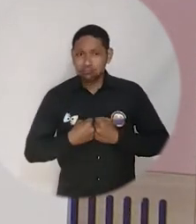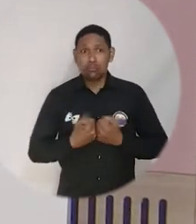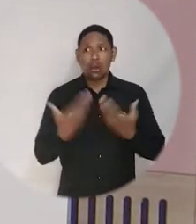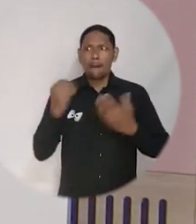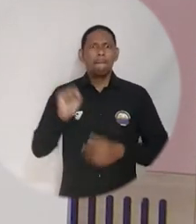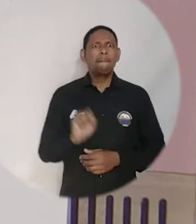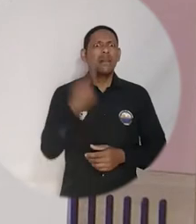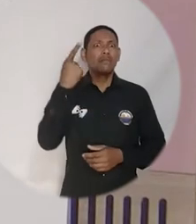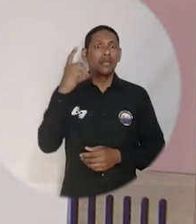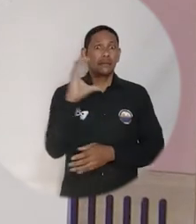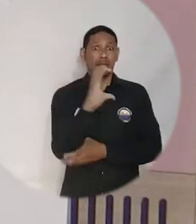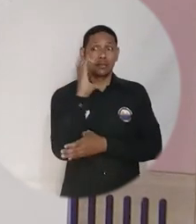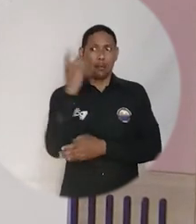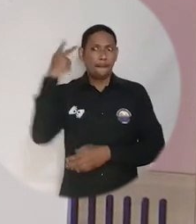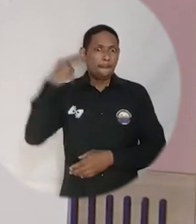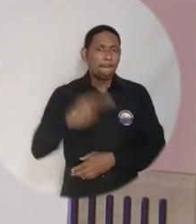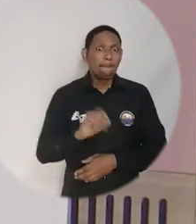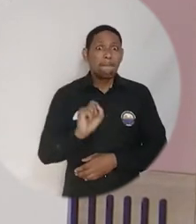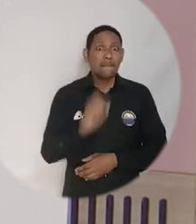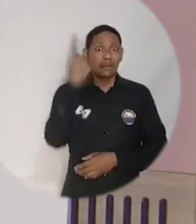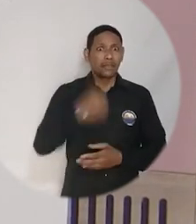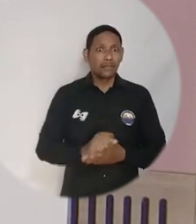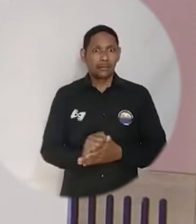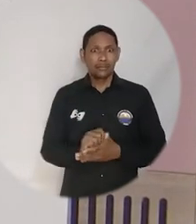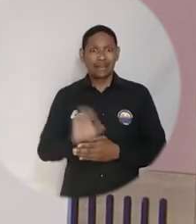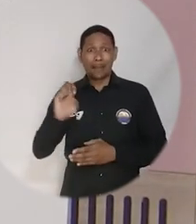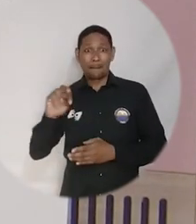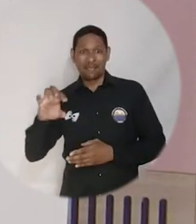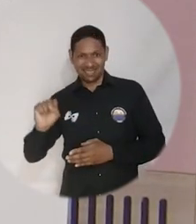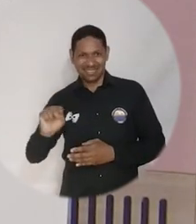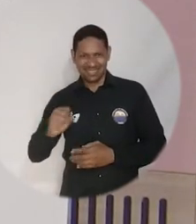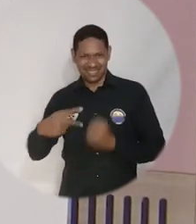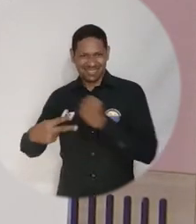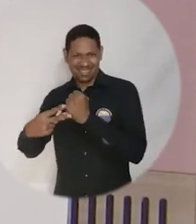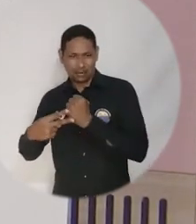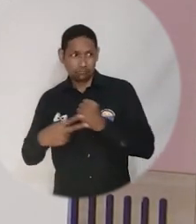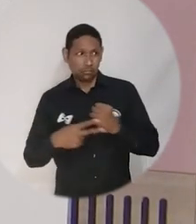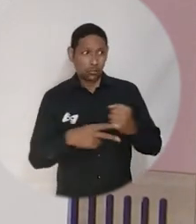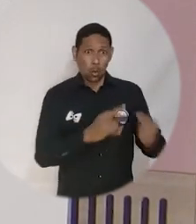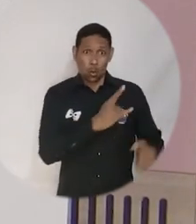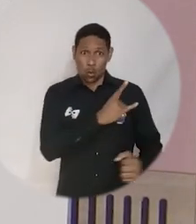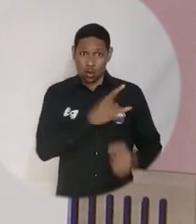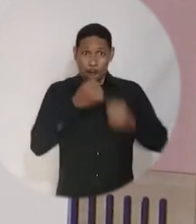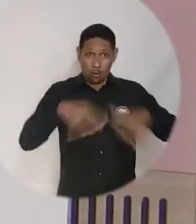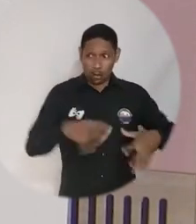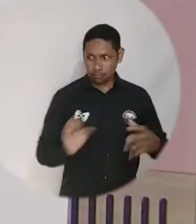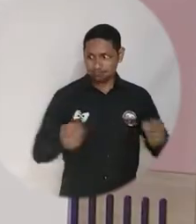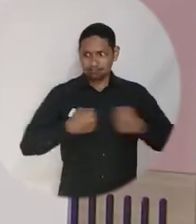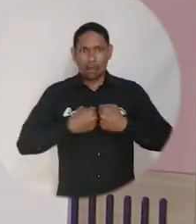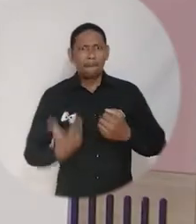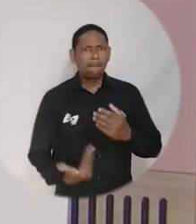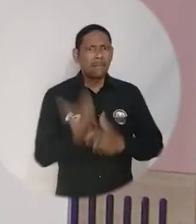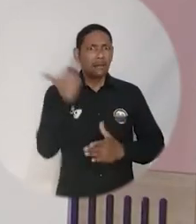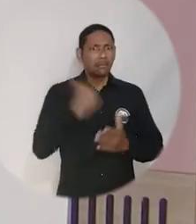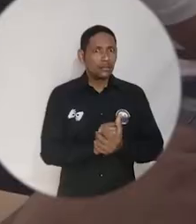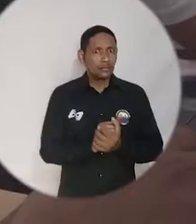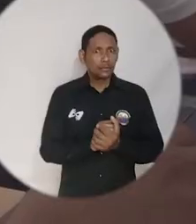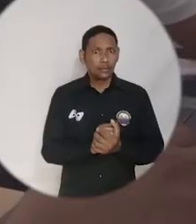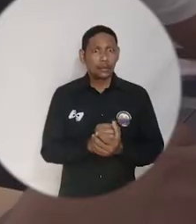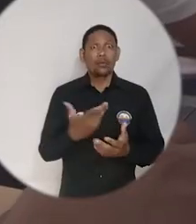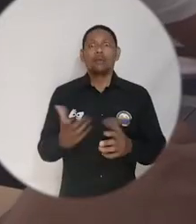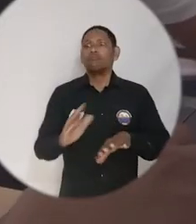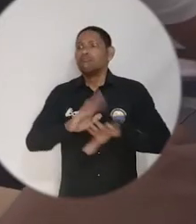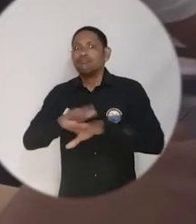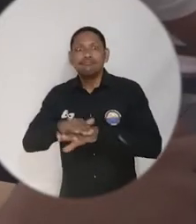alianza que es histórica, es la primera vez en Colombia que el Fondo Emprender hace una alianza con una universidad pública para sumar recursos y capacidades.